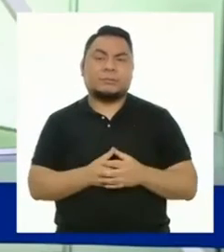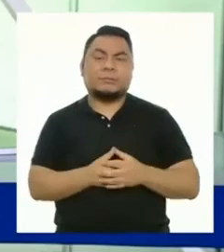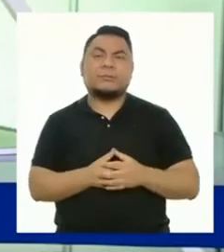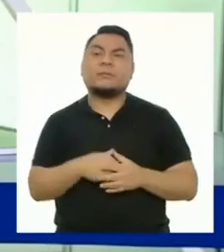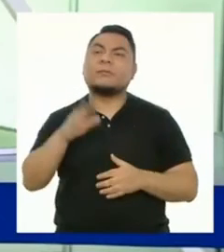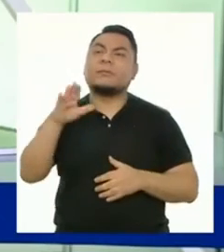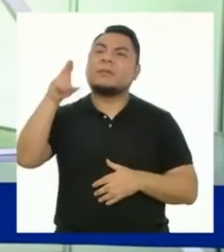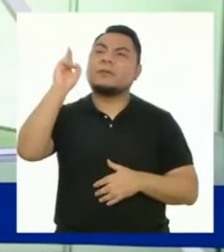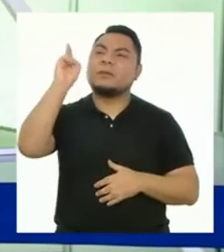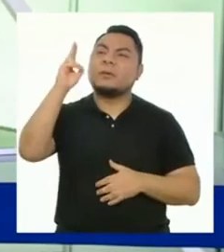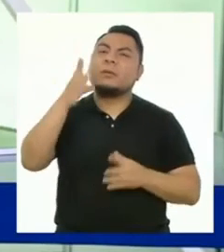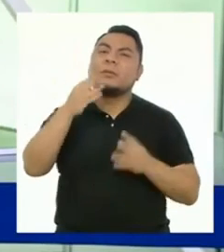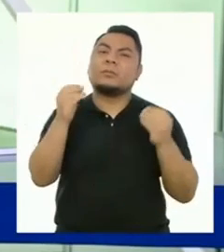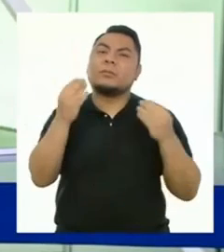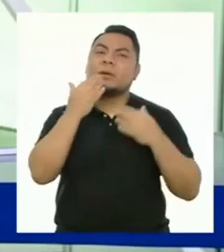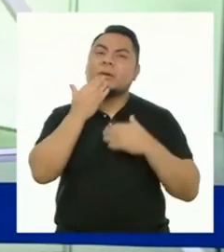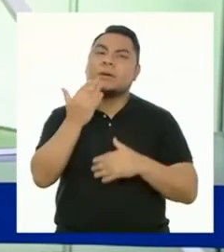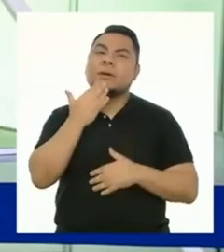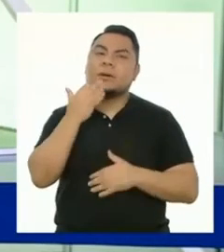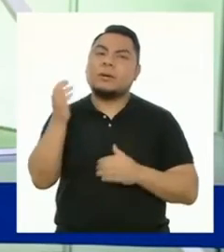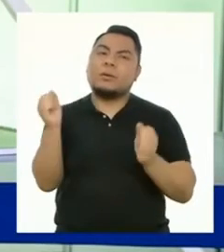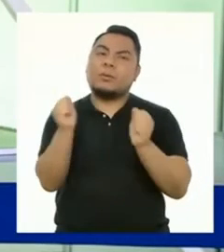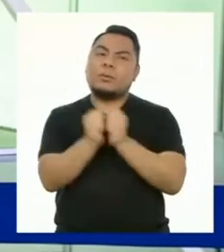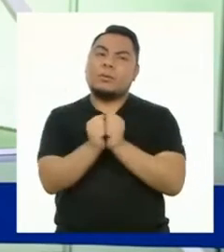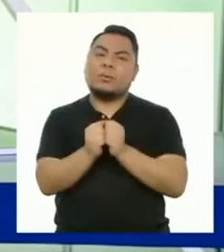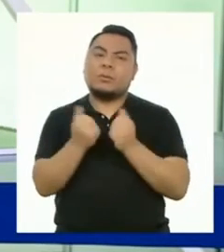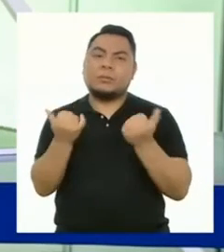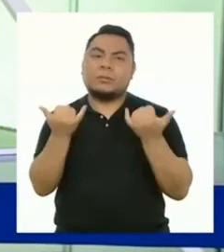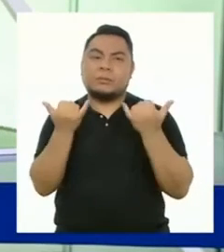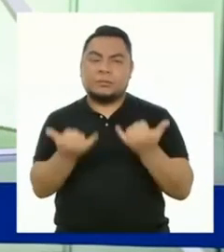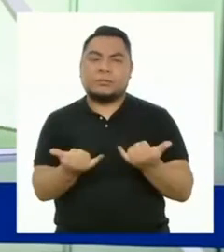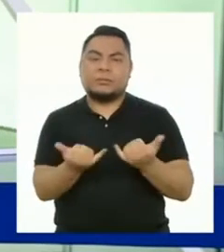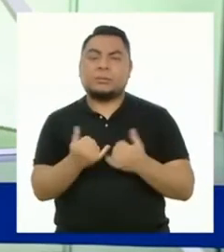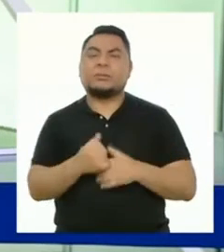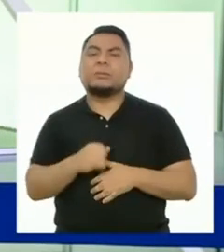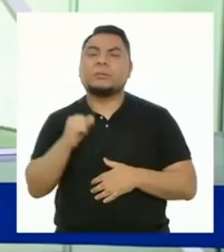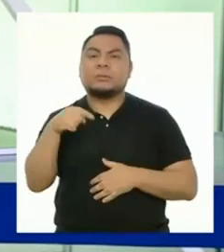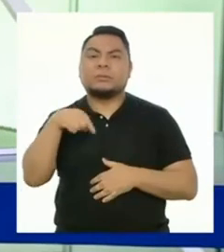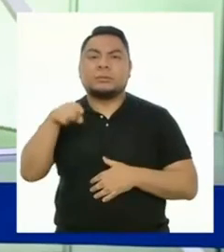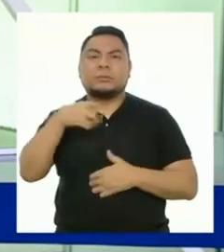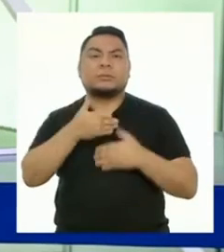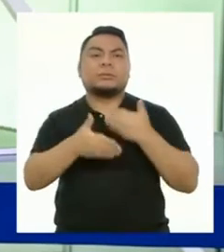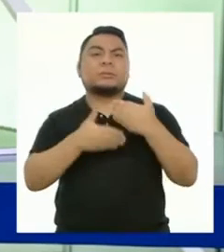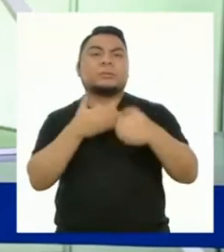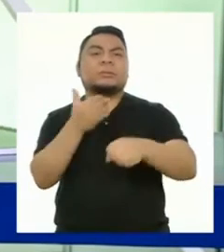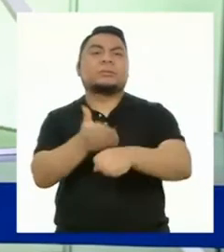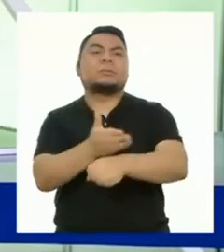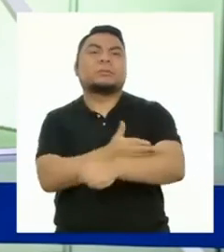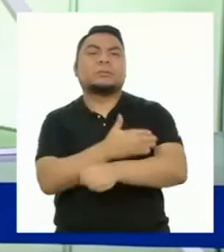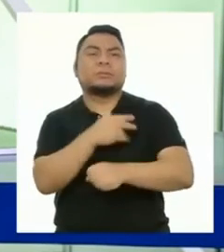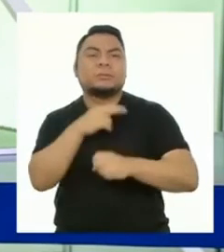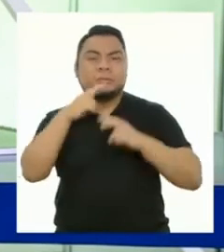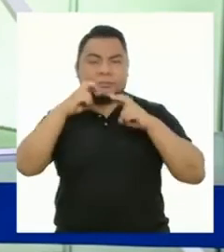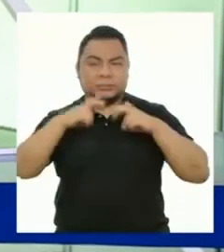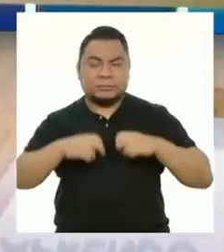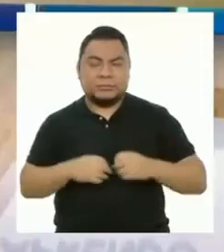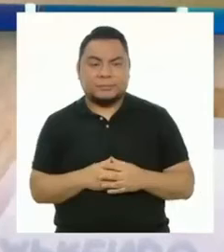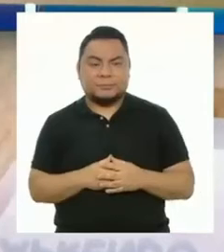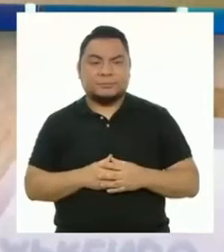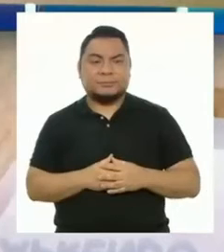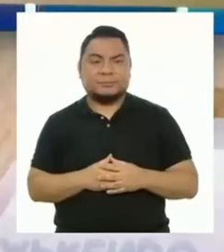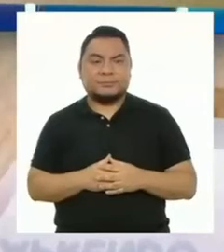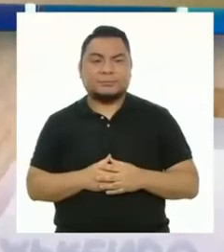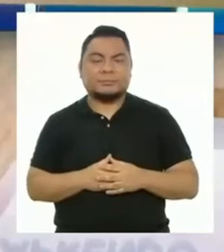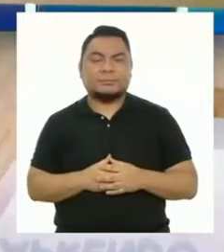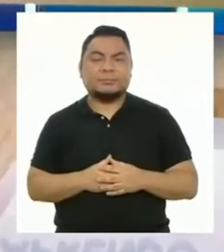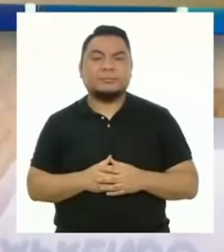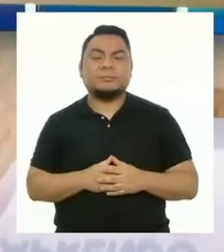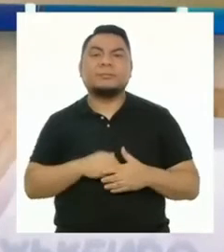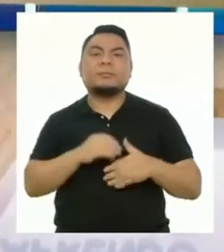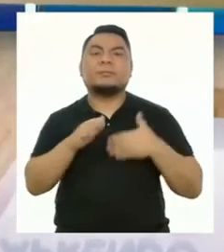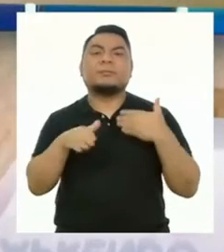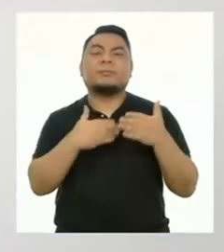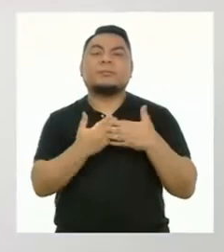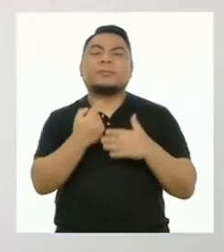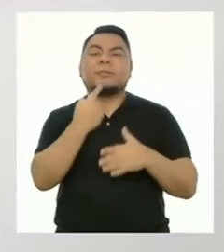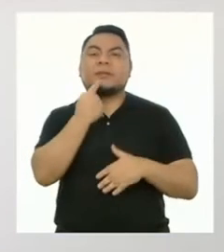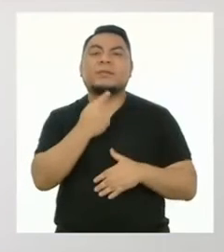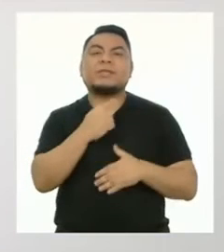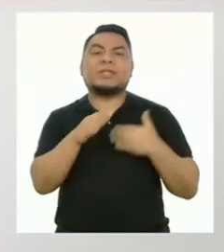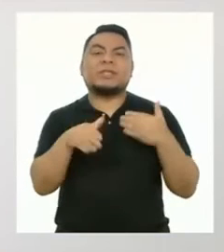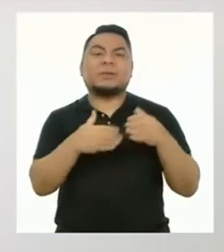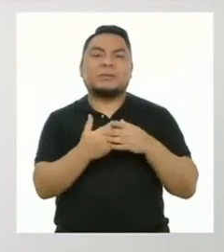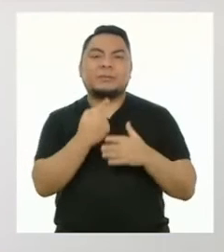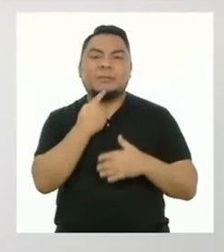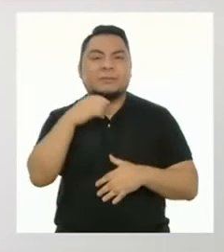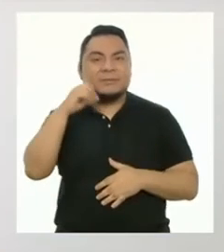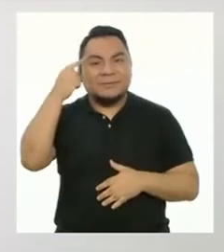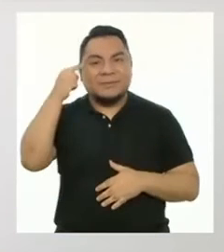Profesora, muchísimas gracias por acompañarnos hoy y guiarnos en este proceso de autoevaluación. ¡Chao, profesora! ¡Gracias!